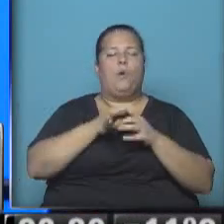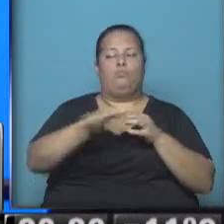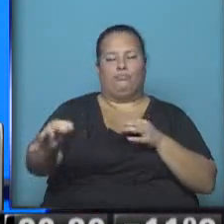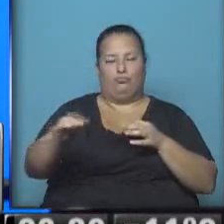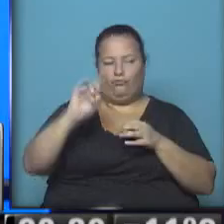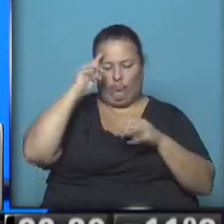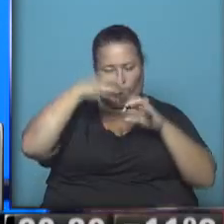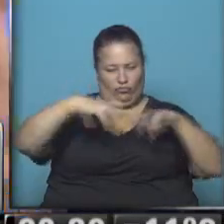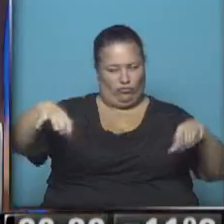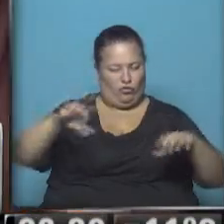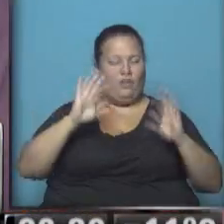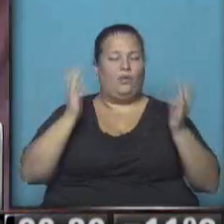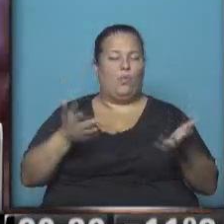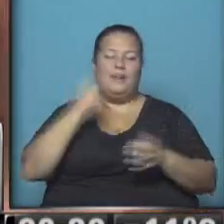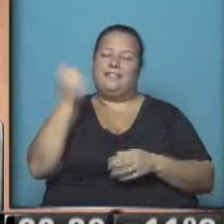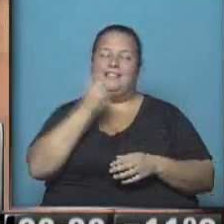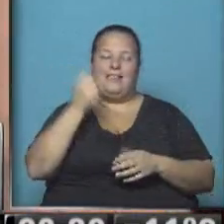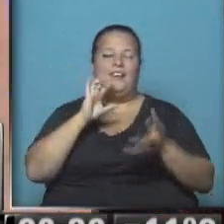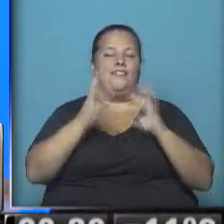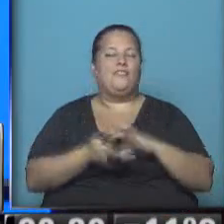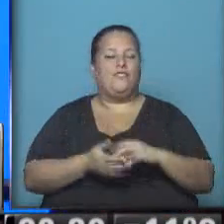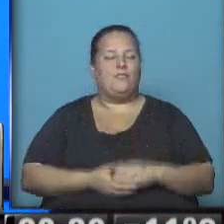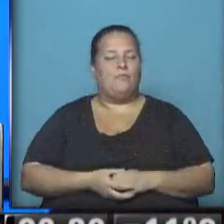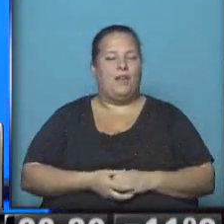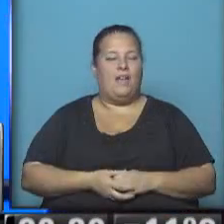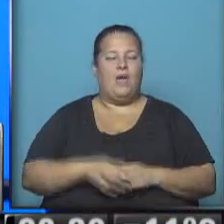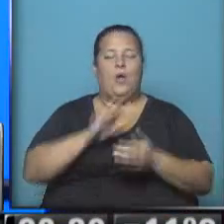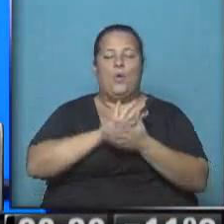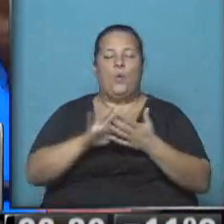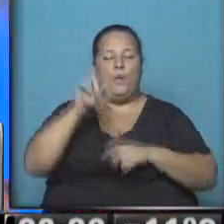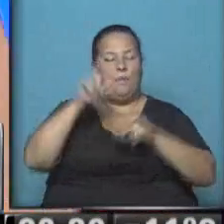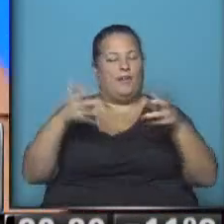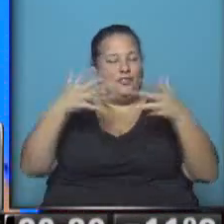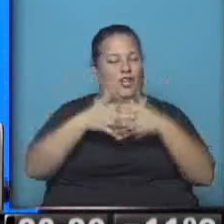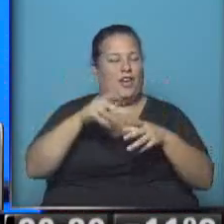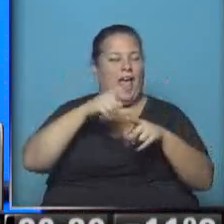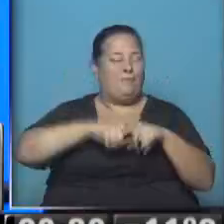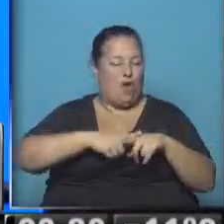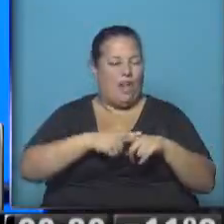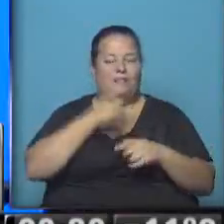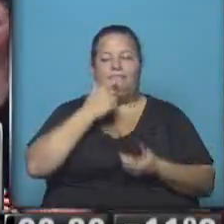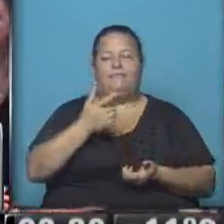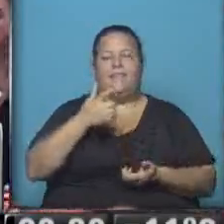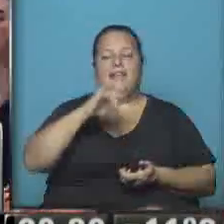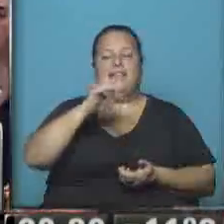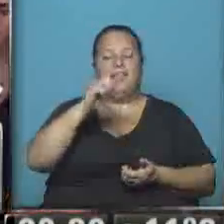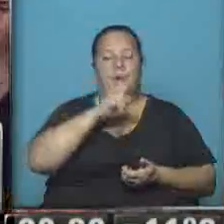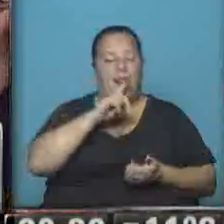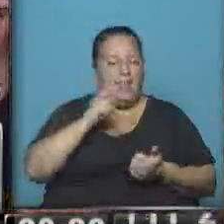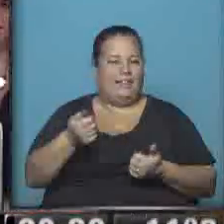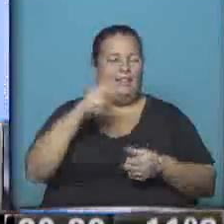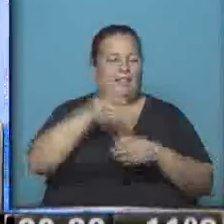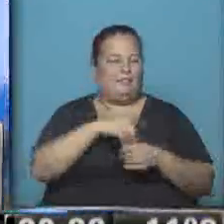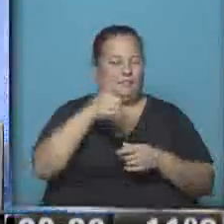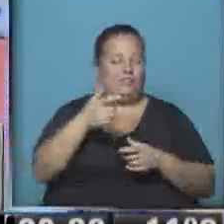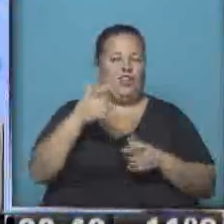independiente y busca a través de los nuevos integrantes de su política, en este caso la imagen de Juan Zabaleta, que forma parte